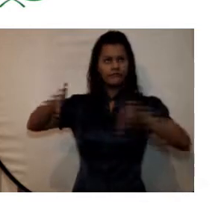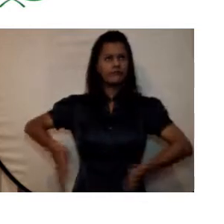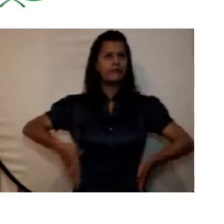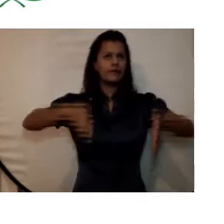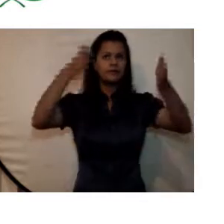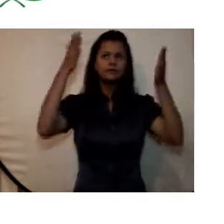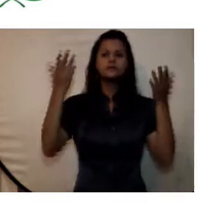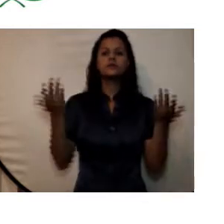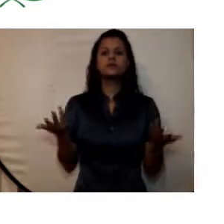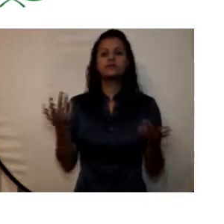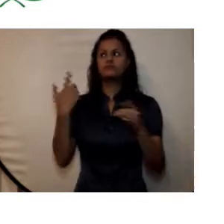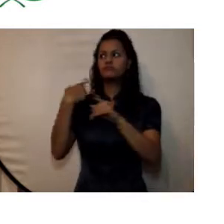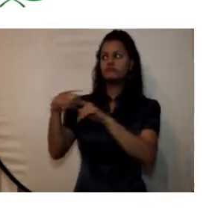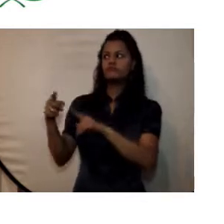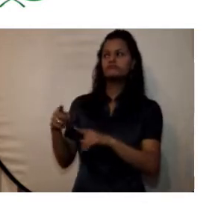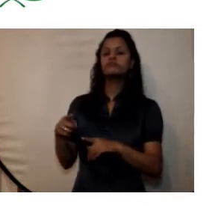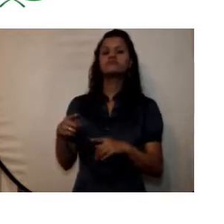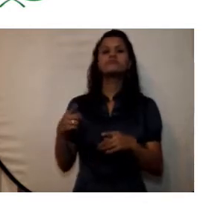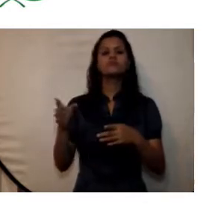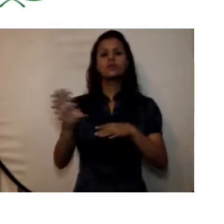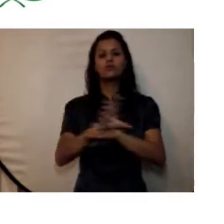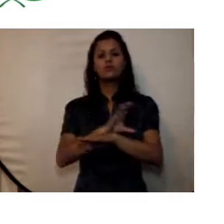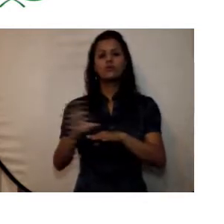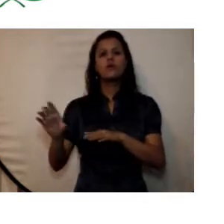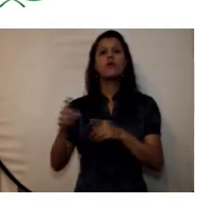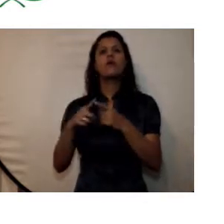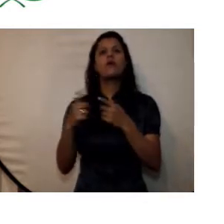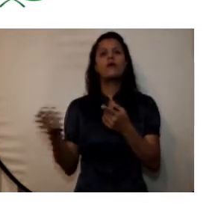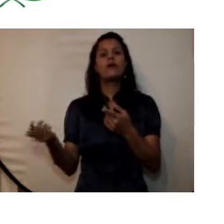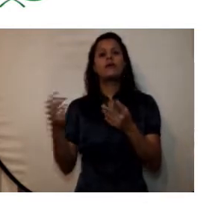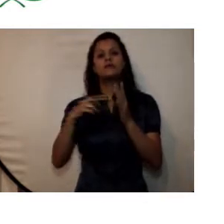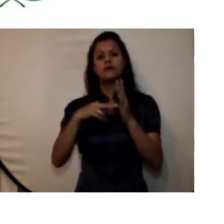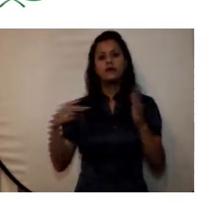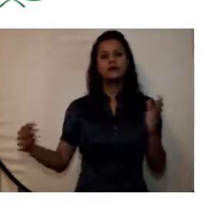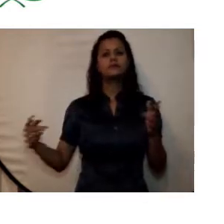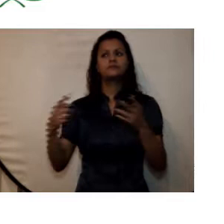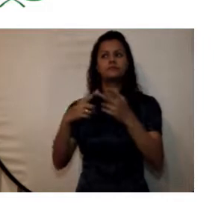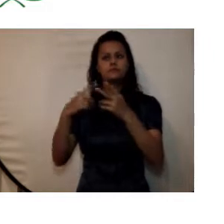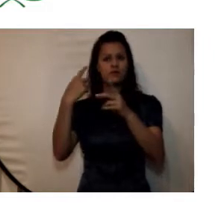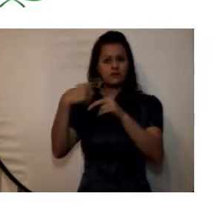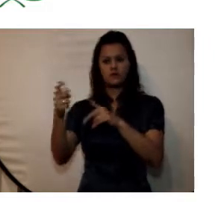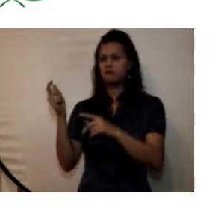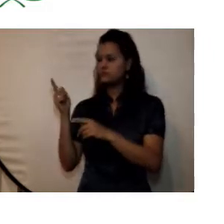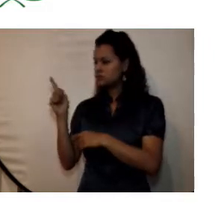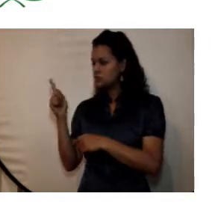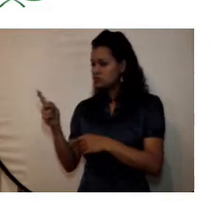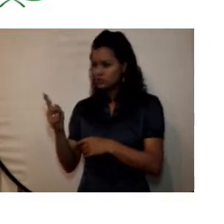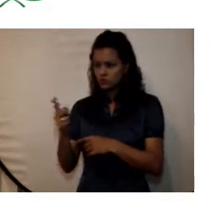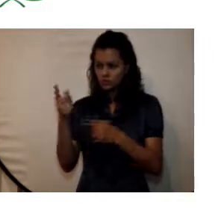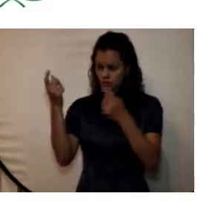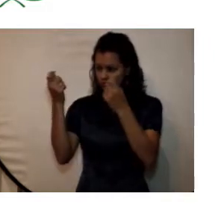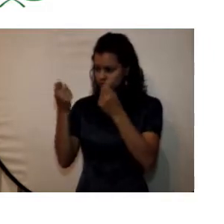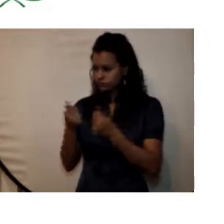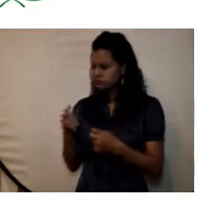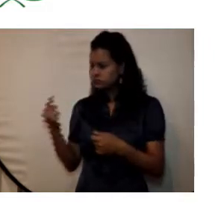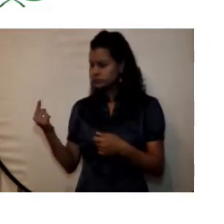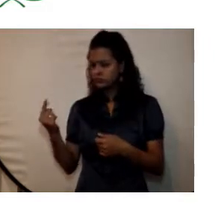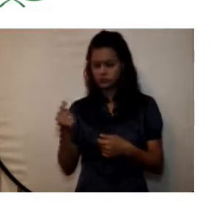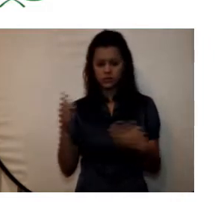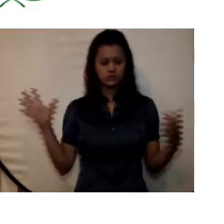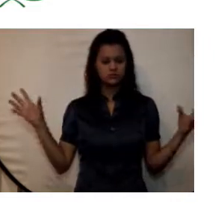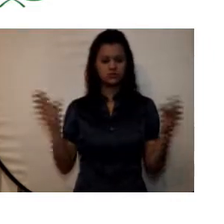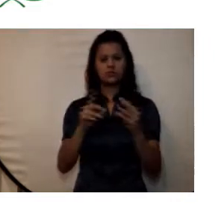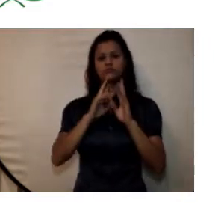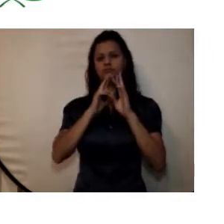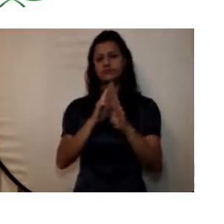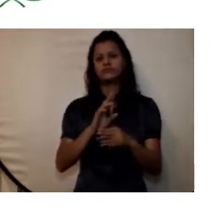y los equipos de laboratorio los equipos de cómputo y todos los bienes y muebles con los que